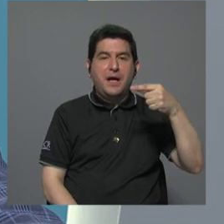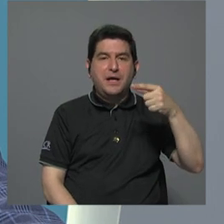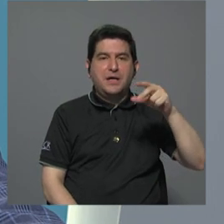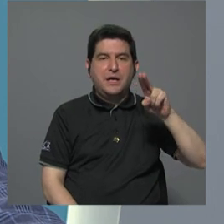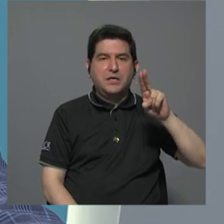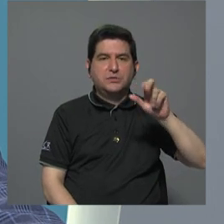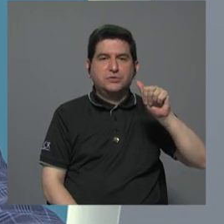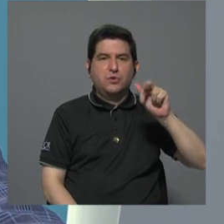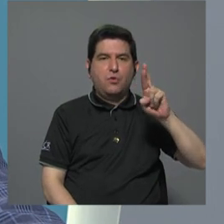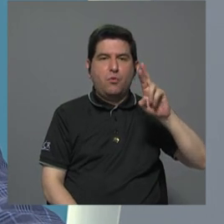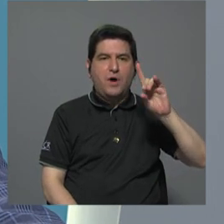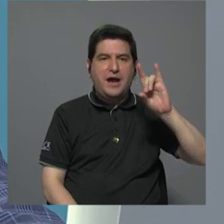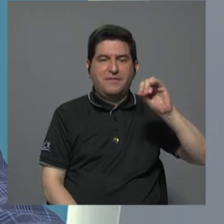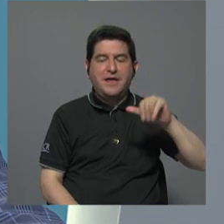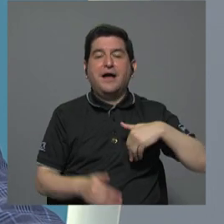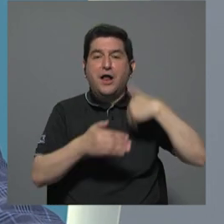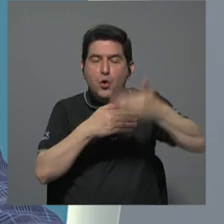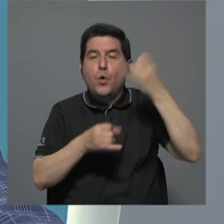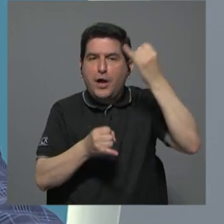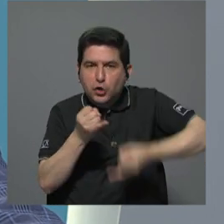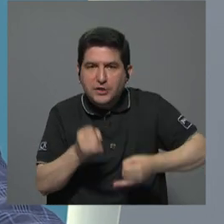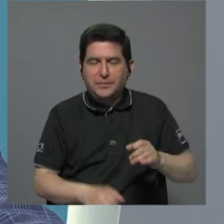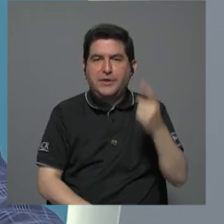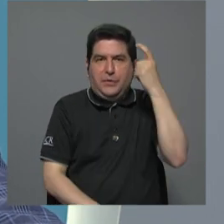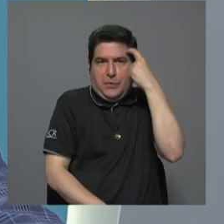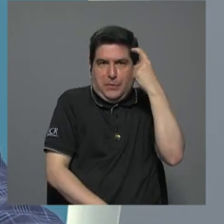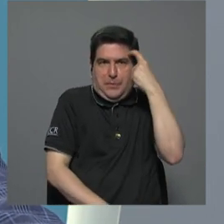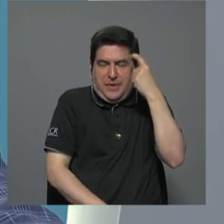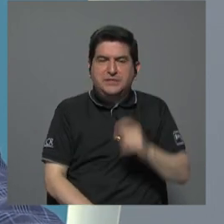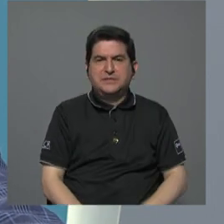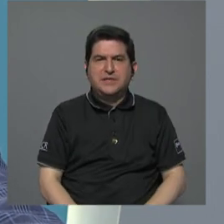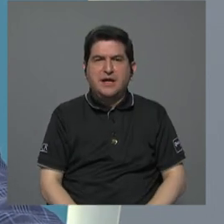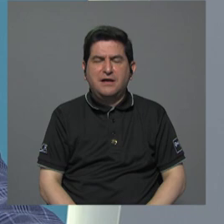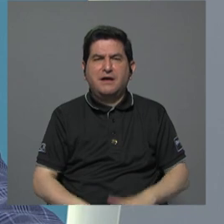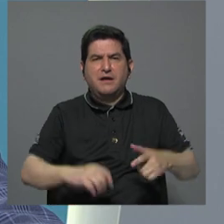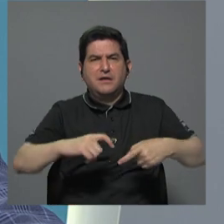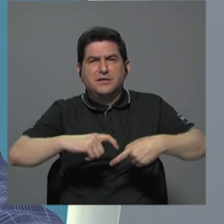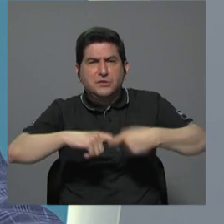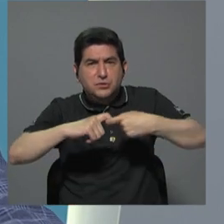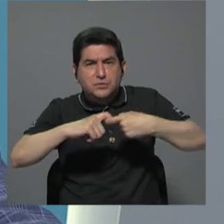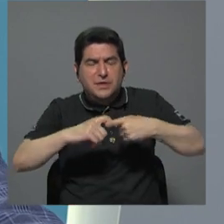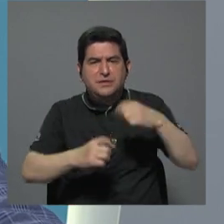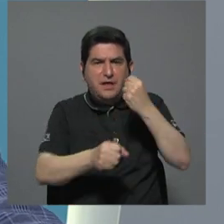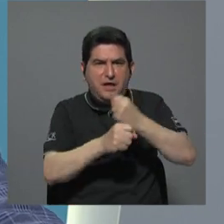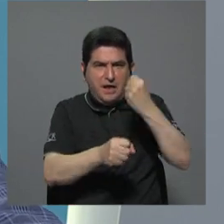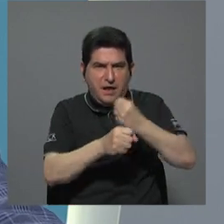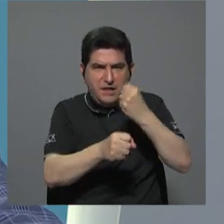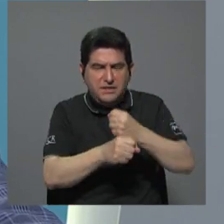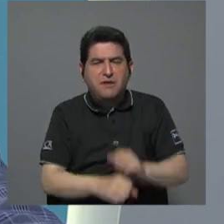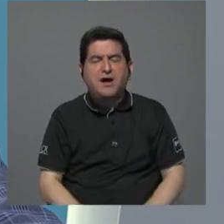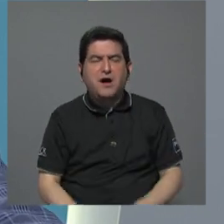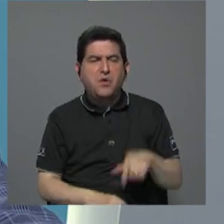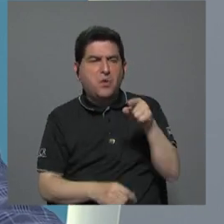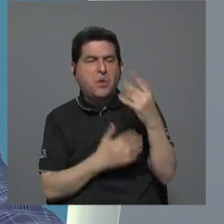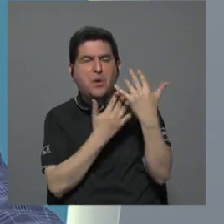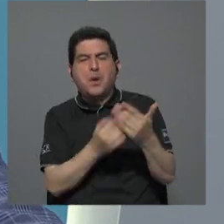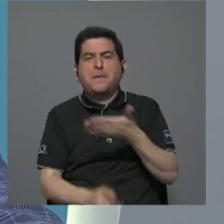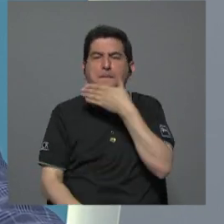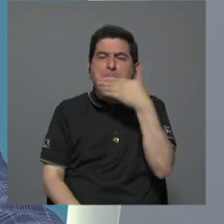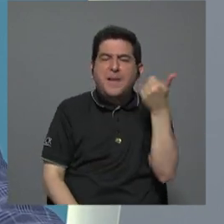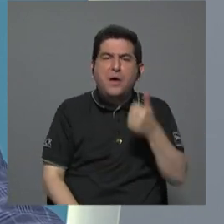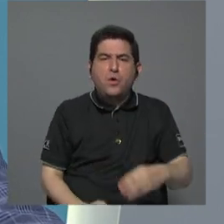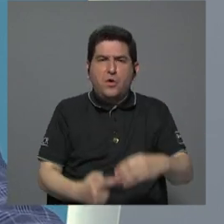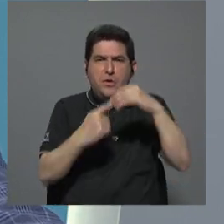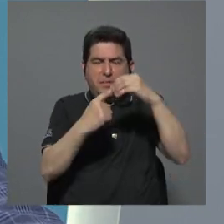años después pensando en que había que suspender la obra que todavía estaba pendiente y que era preferible